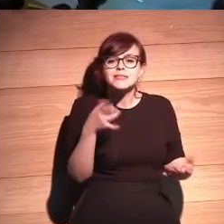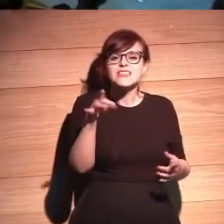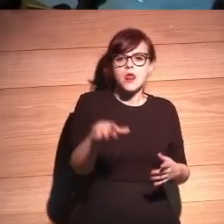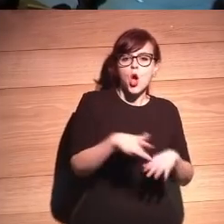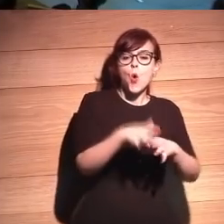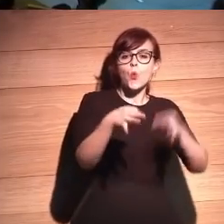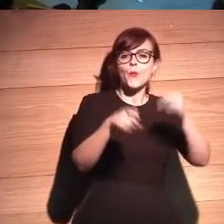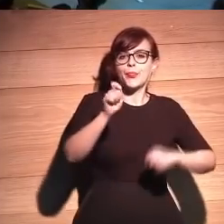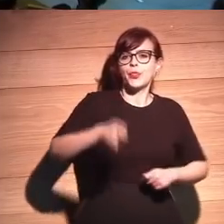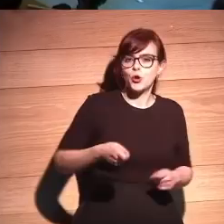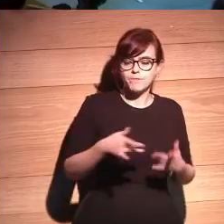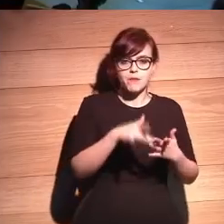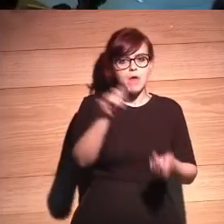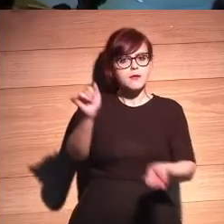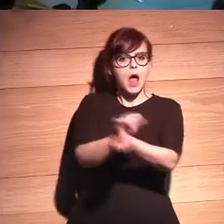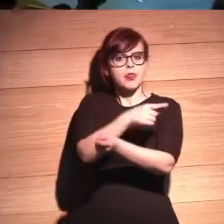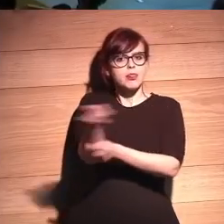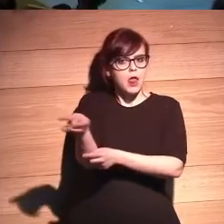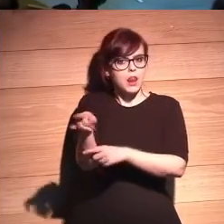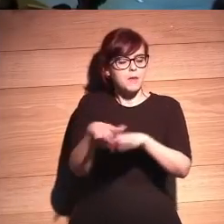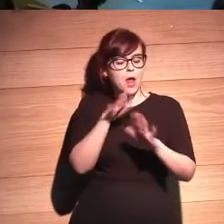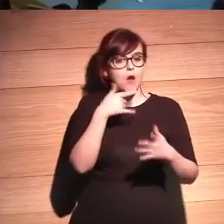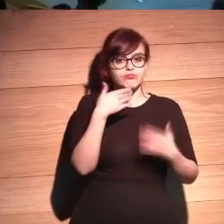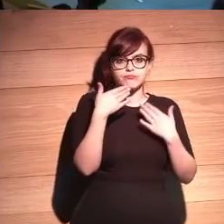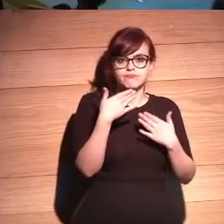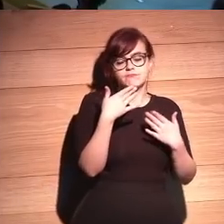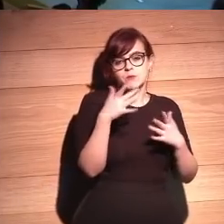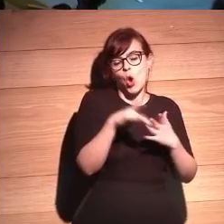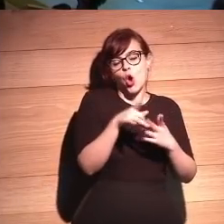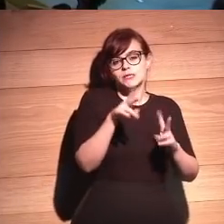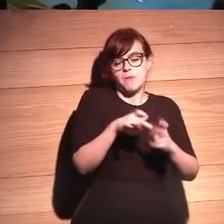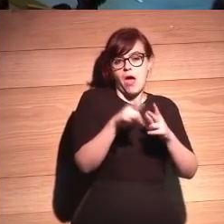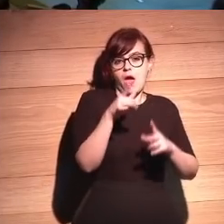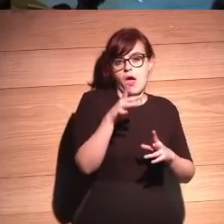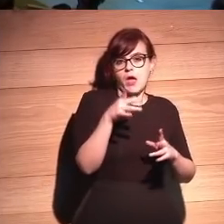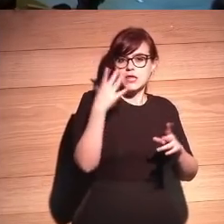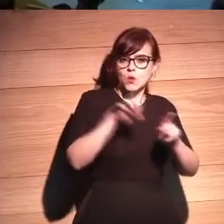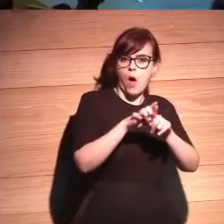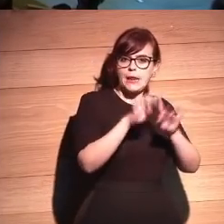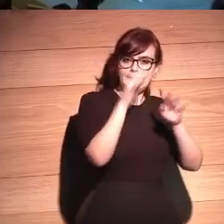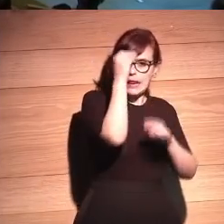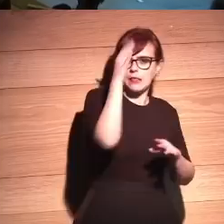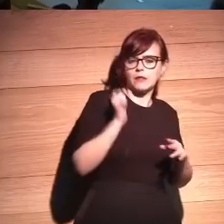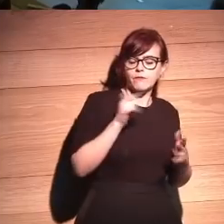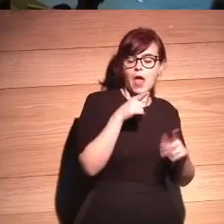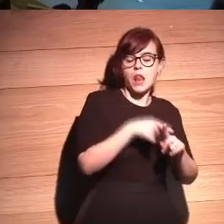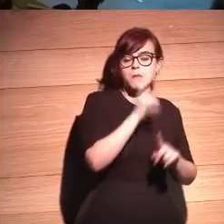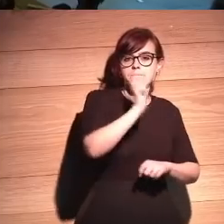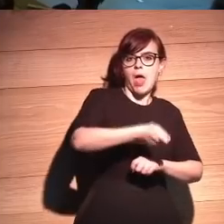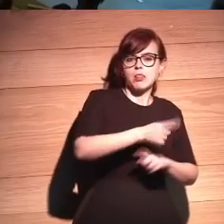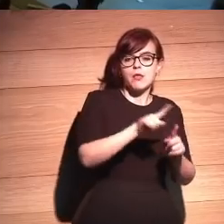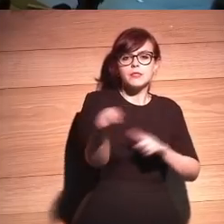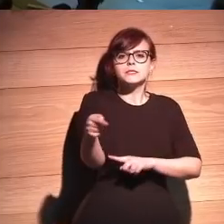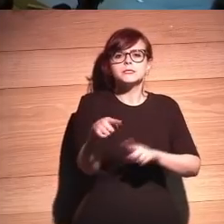o en un juicio, imagínate que se manda alguien a la cárcel siguiendo un modelo de algoritmo y el veredicto es erróneo, ¿quién tiene la responsabilidad?